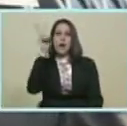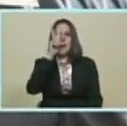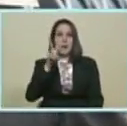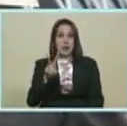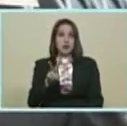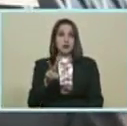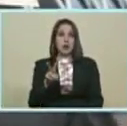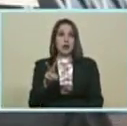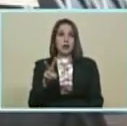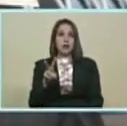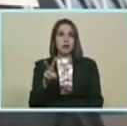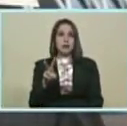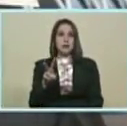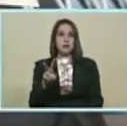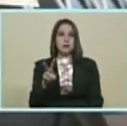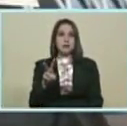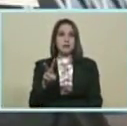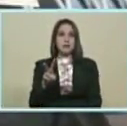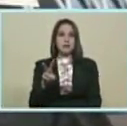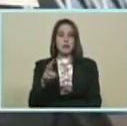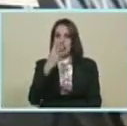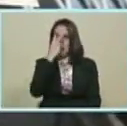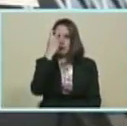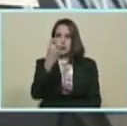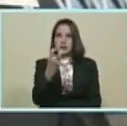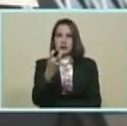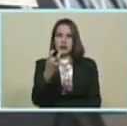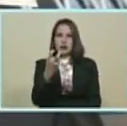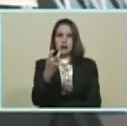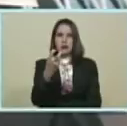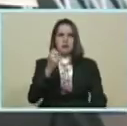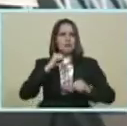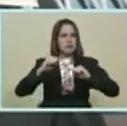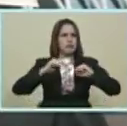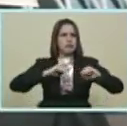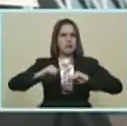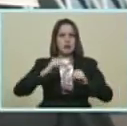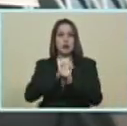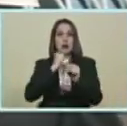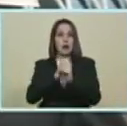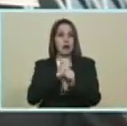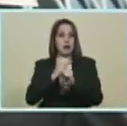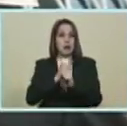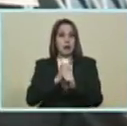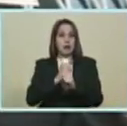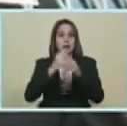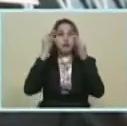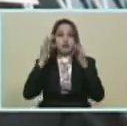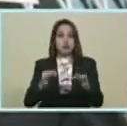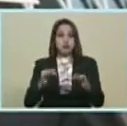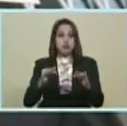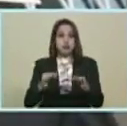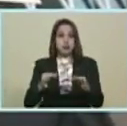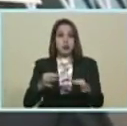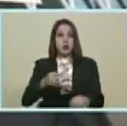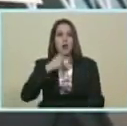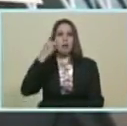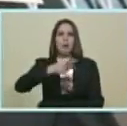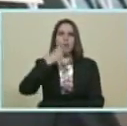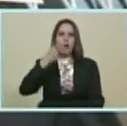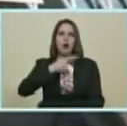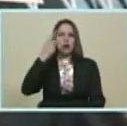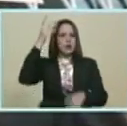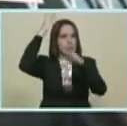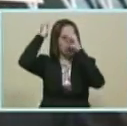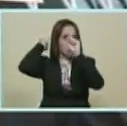Con esta Visita Con estas gestiones Se reafirma En su política De diplomacia